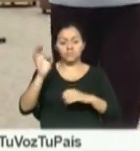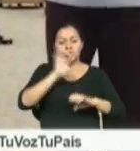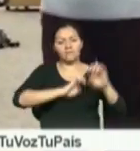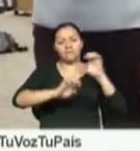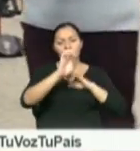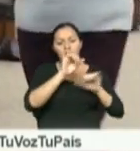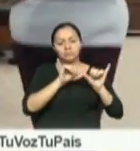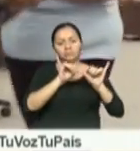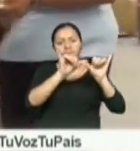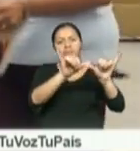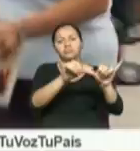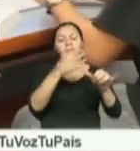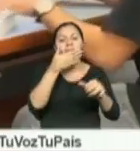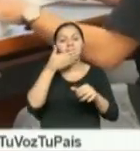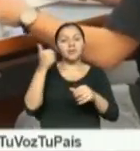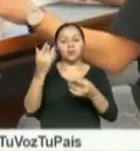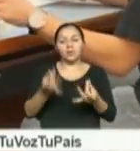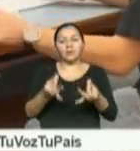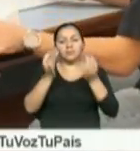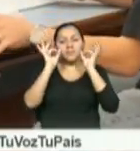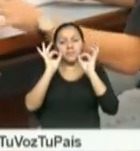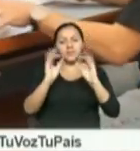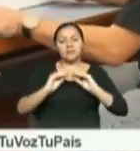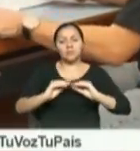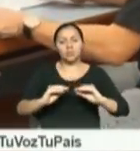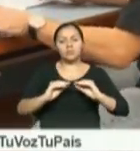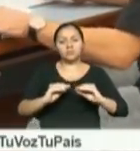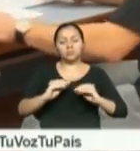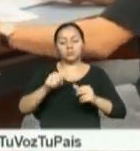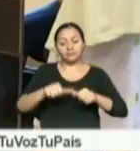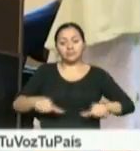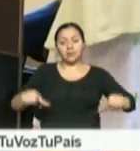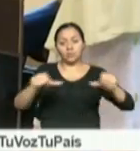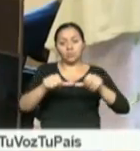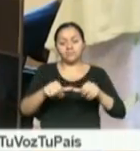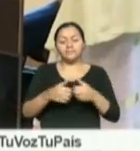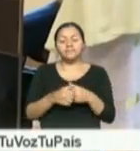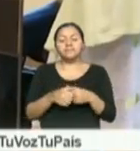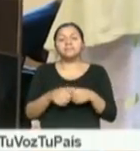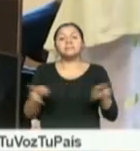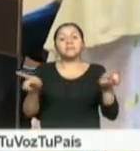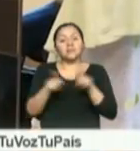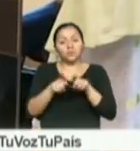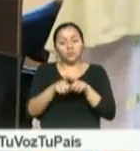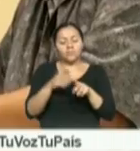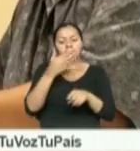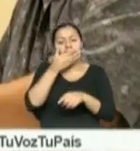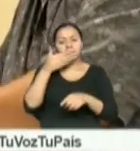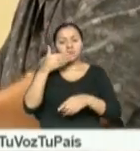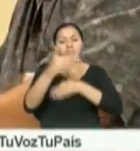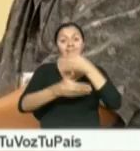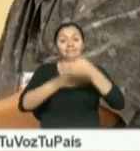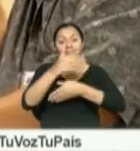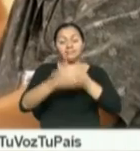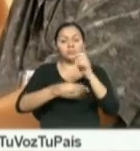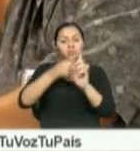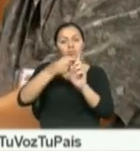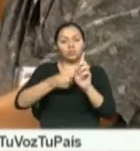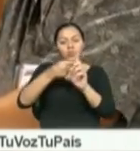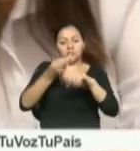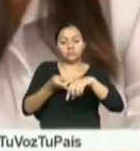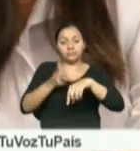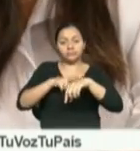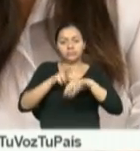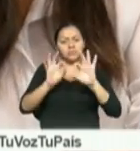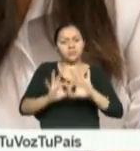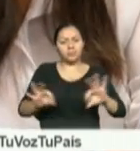continuamente para mejorar la calidad de la educación en las aulas. De igual manera, el mejoramiento de los salarios es otra muestra del